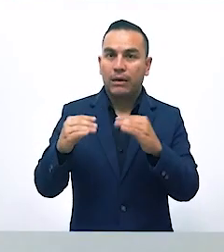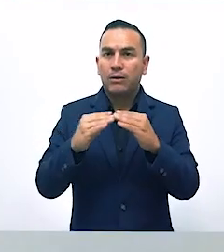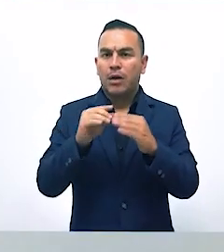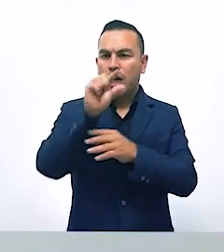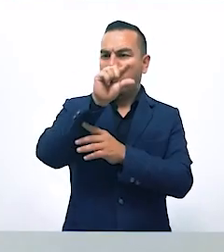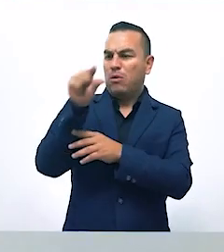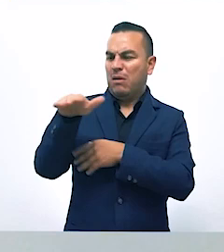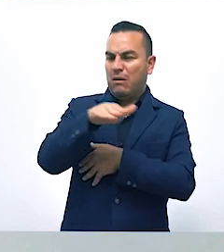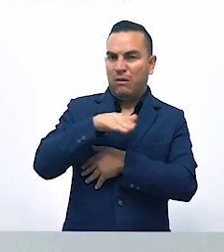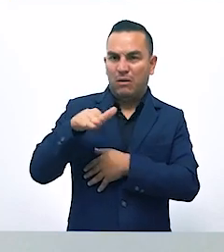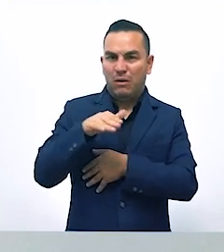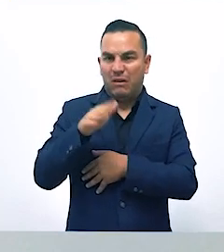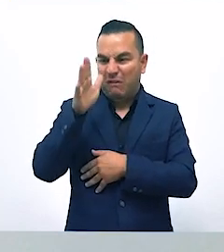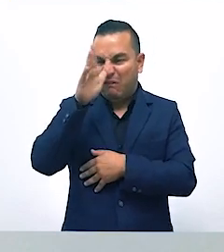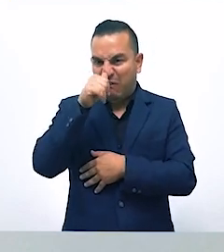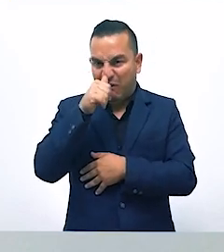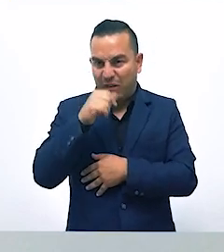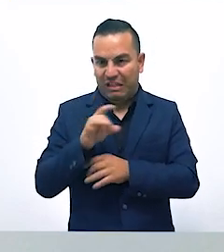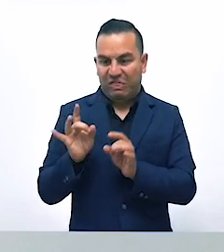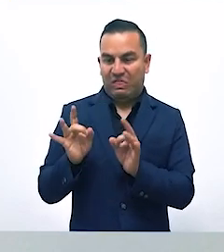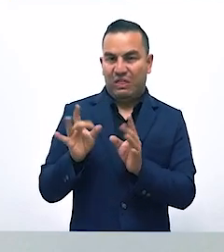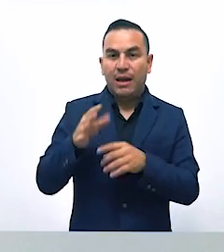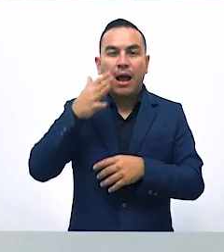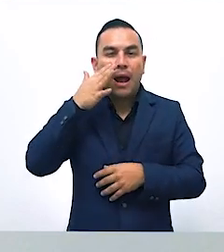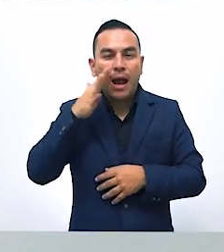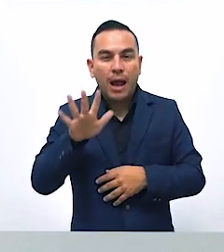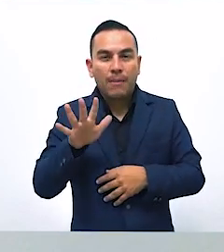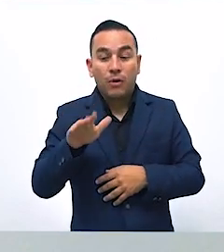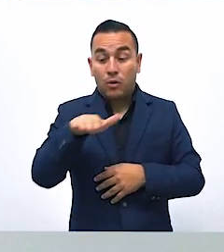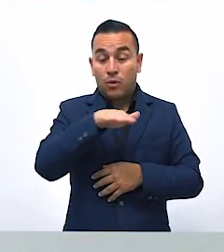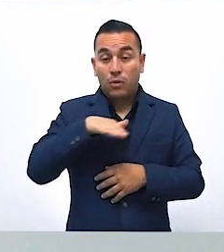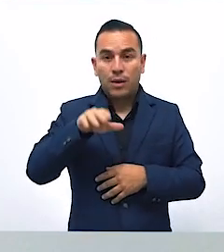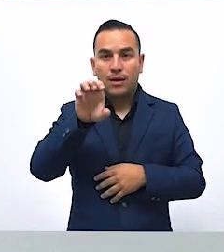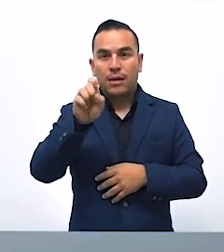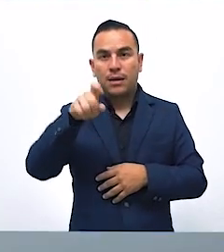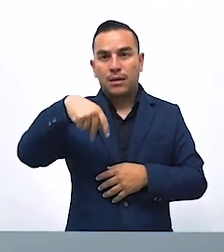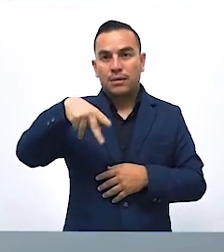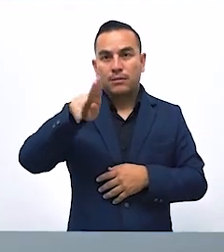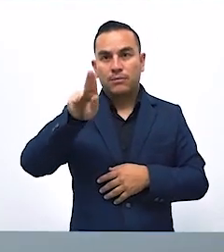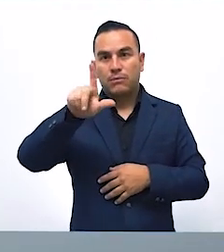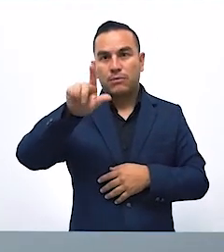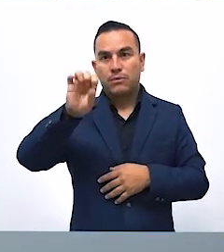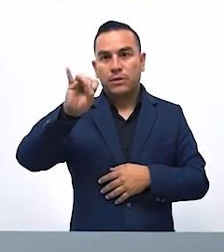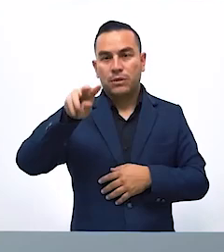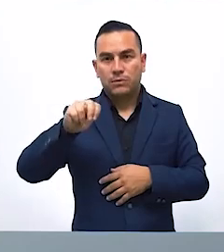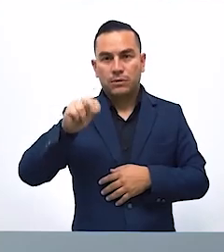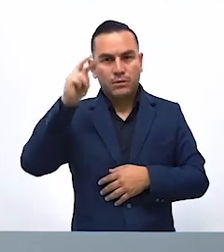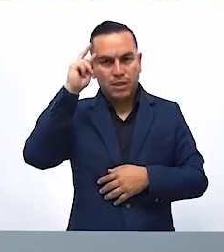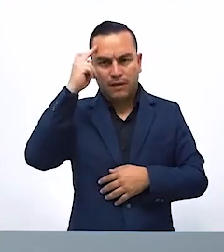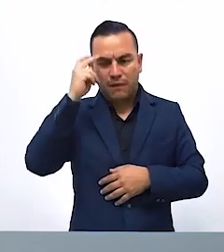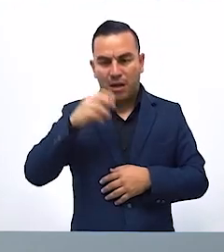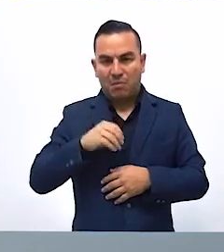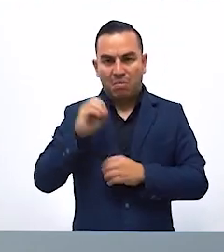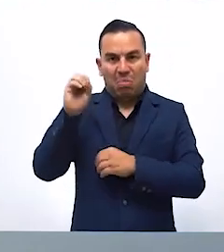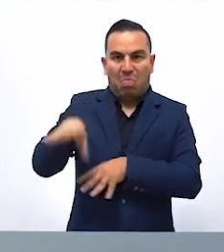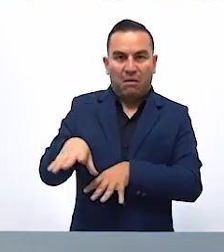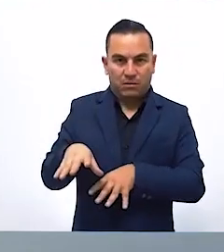nombres de las áreas eran deshumanizantes. Por ejemplo, salas de expulsión, como si nuestros bebés fueran un producto.